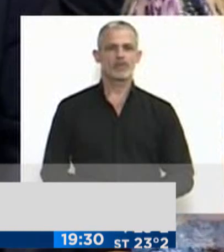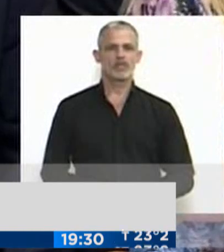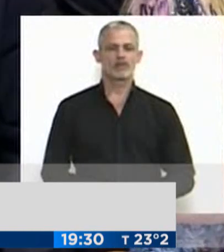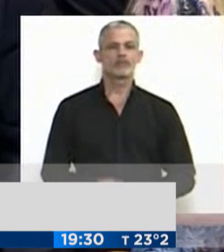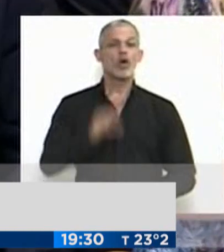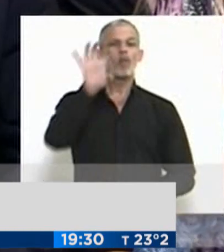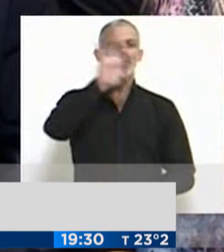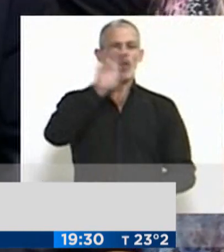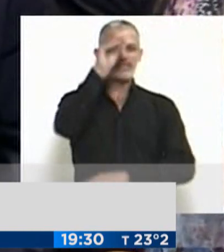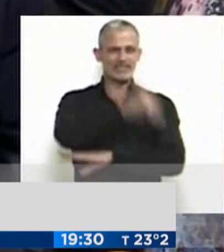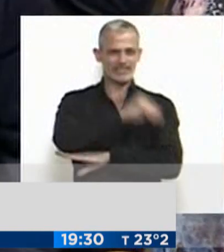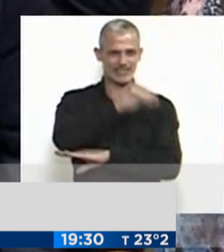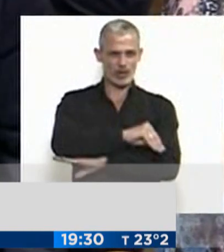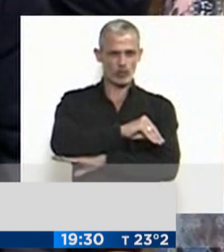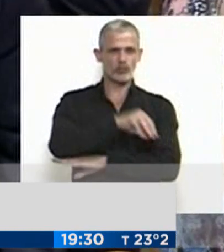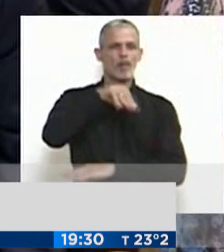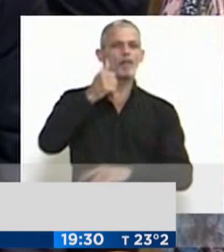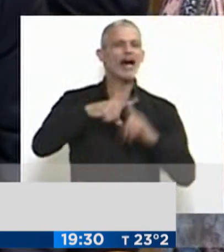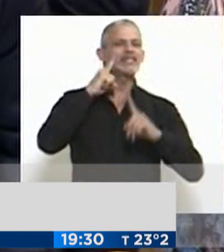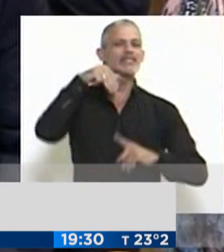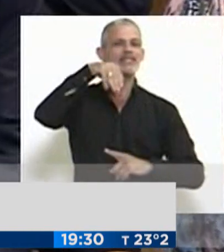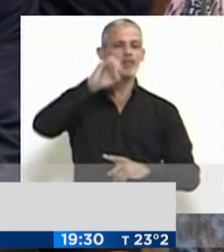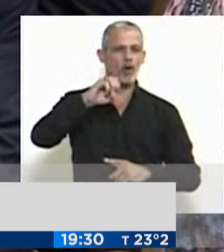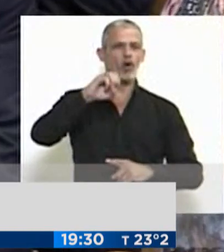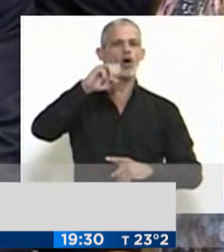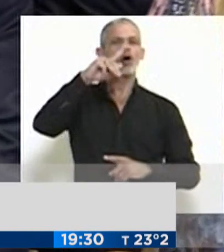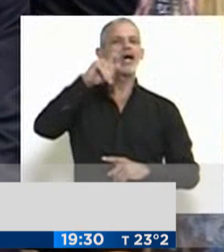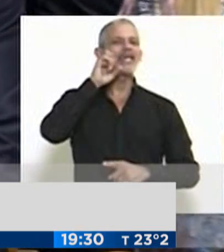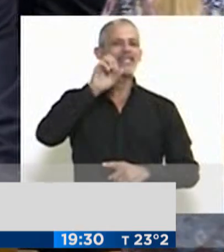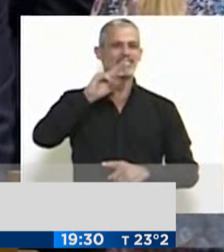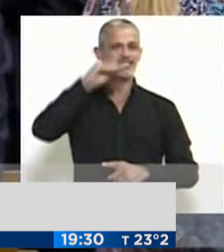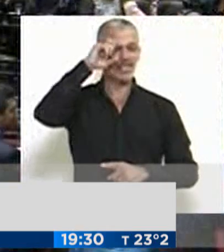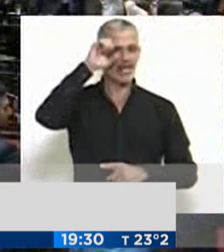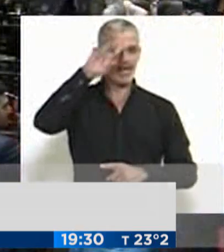Por la provincia de Santa Cruz, Máximo Carlos Kirchner.